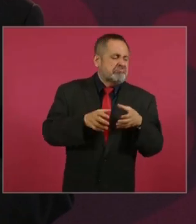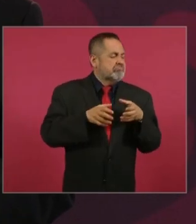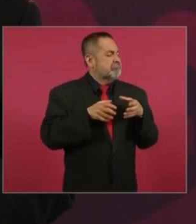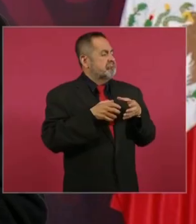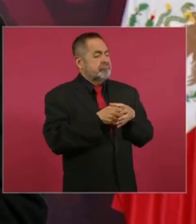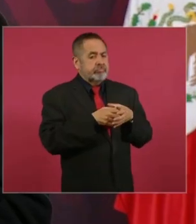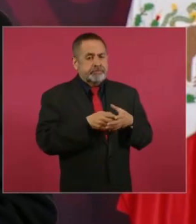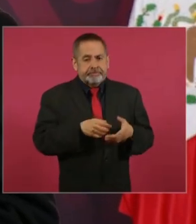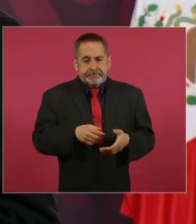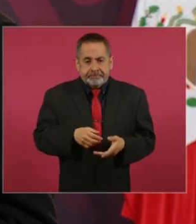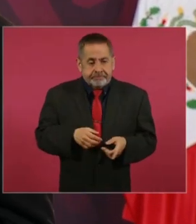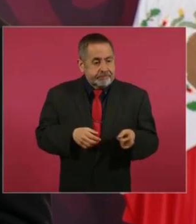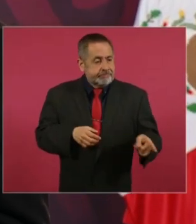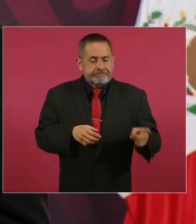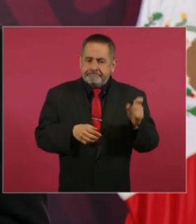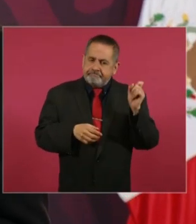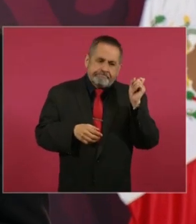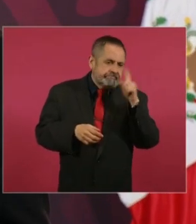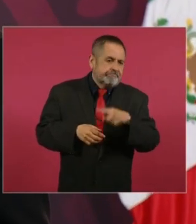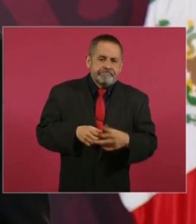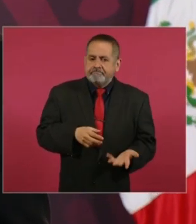porque más les cuesta trabajo.